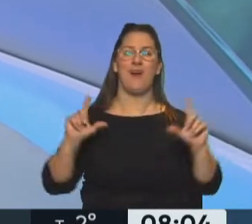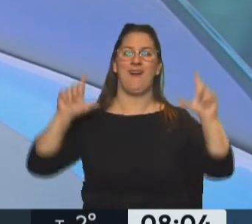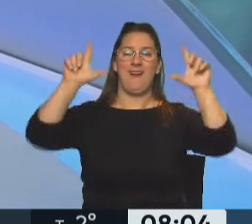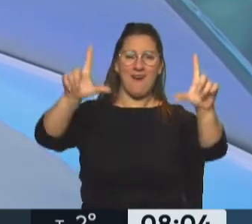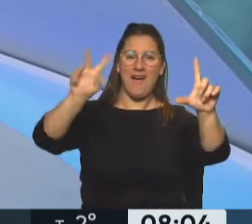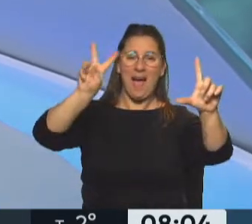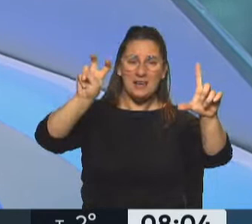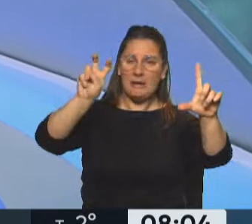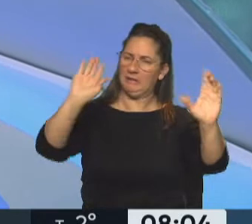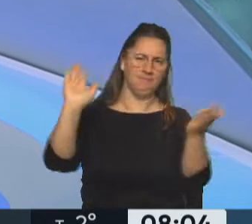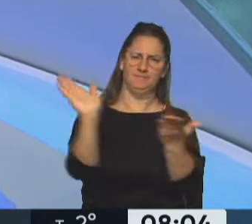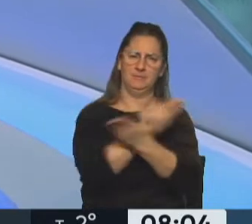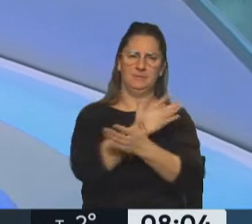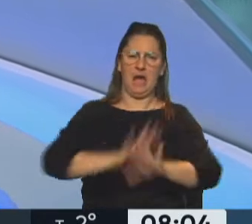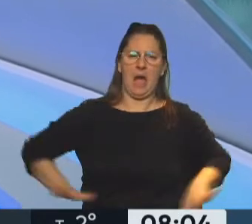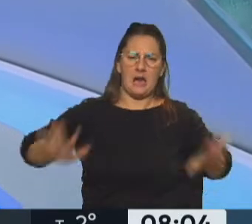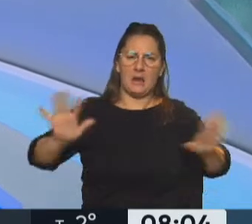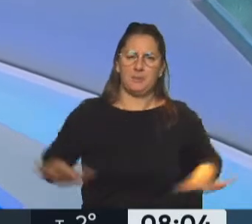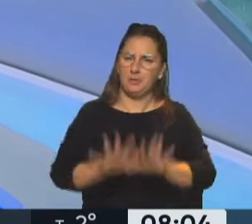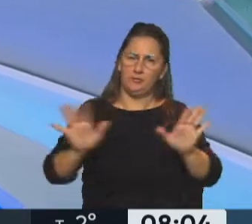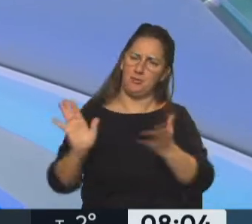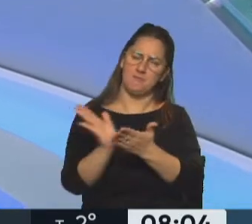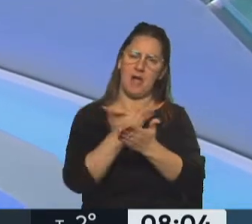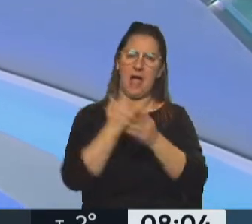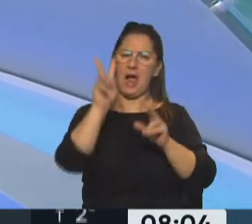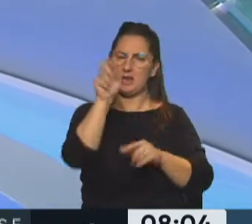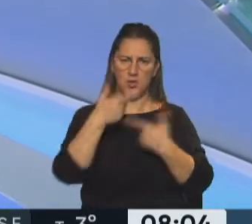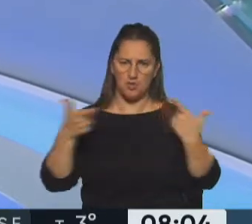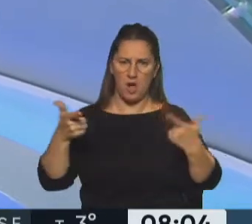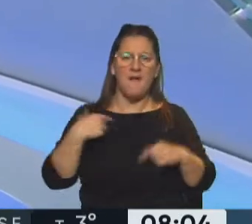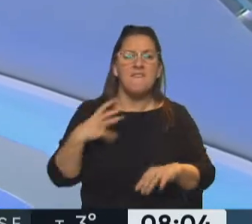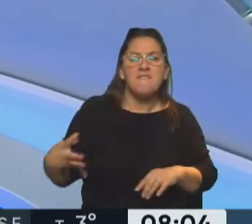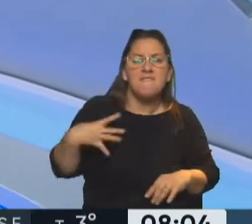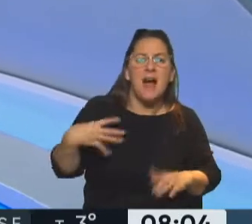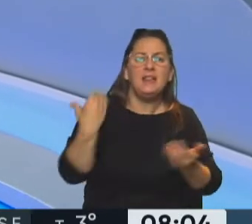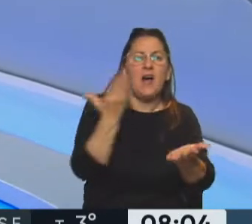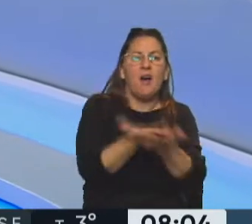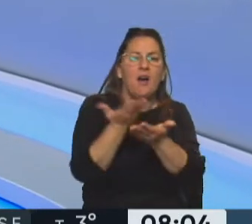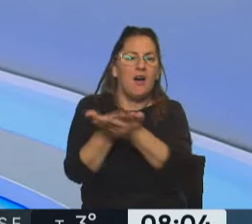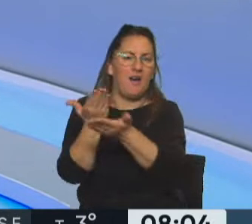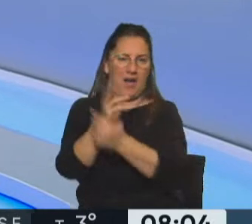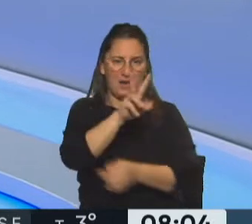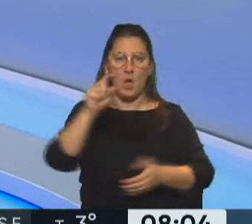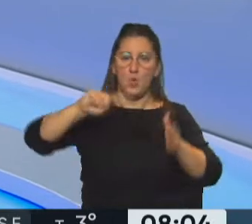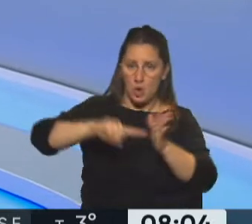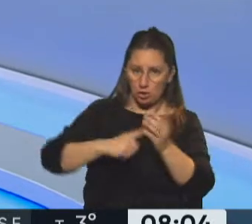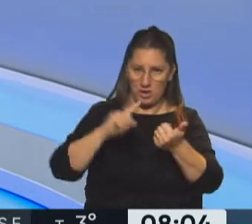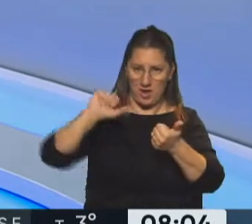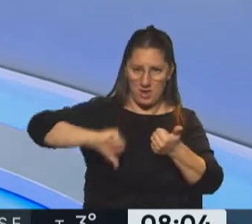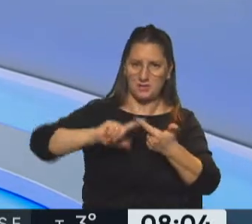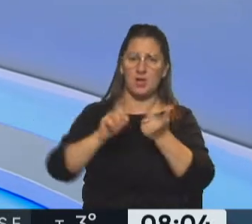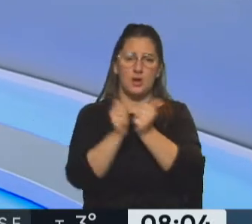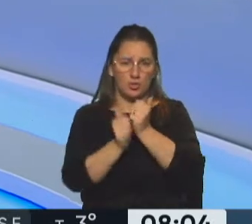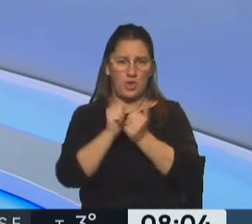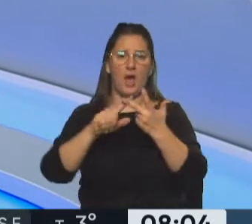inmuebles que tenían, por lo menos en grandes ciudades como Buenos Aires. ¿Eso ocurrió? ¿Hay falta de oferta? Exactamente. Ocurre en Buenos Aires, ocurre en Rosario, ocurre en